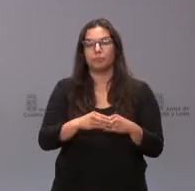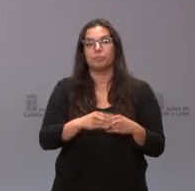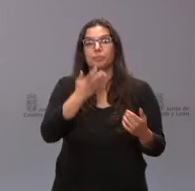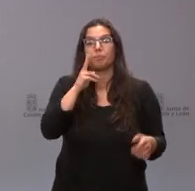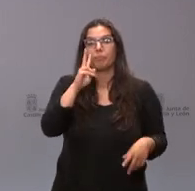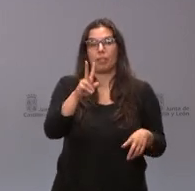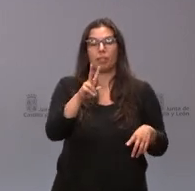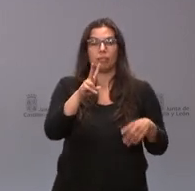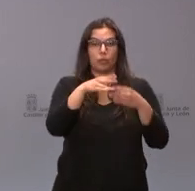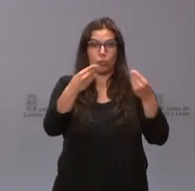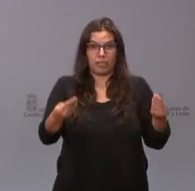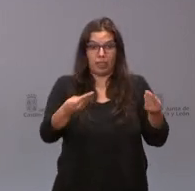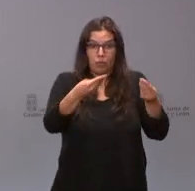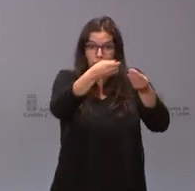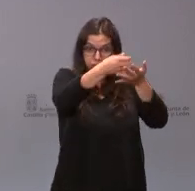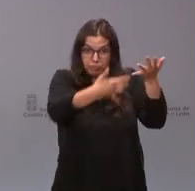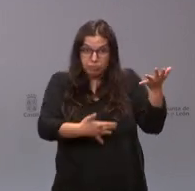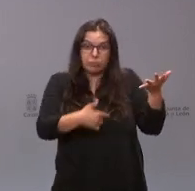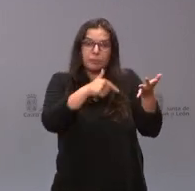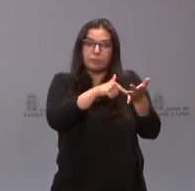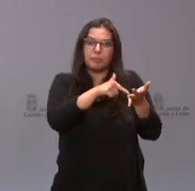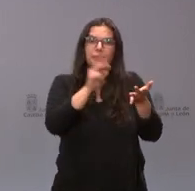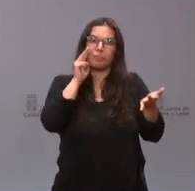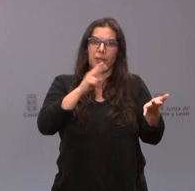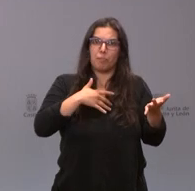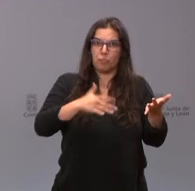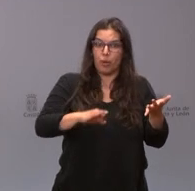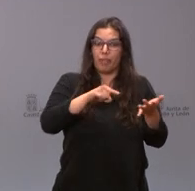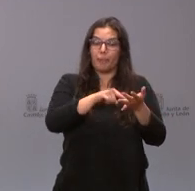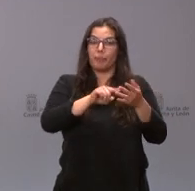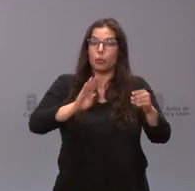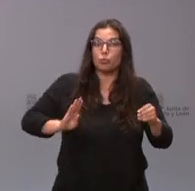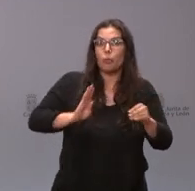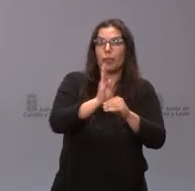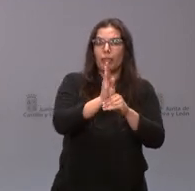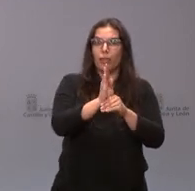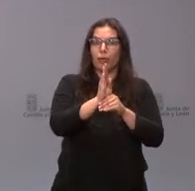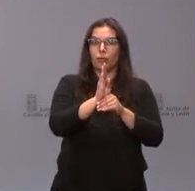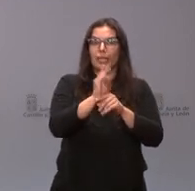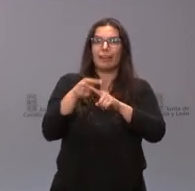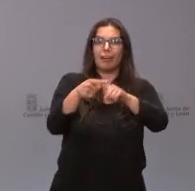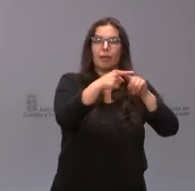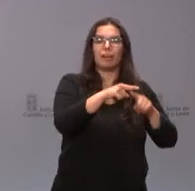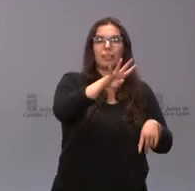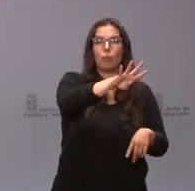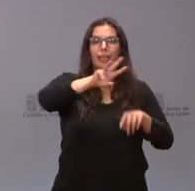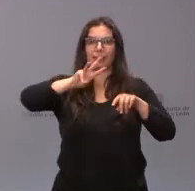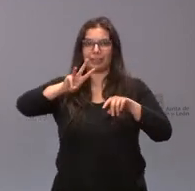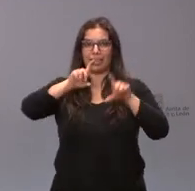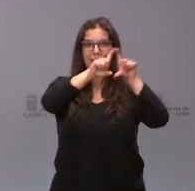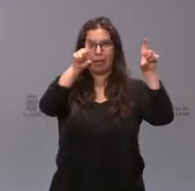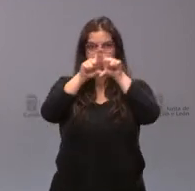ustedes, de la documentación que se les ha entregado, esta subvención va a llegar a 43 empresas